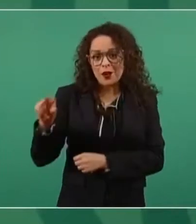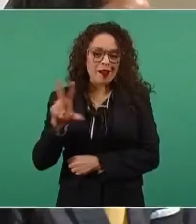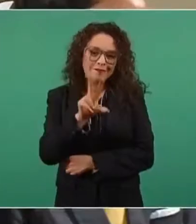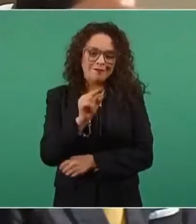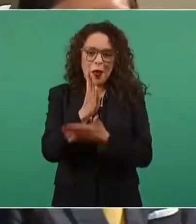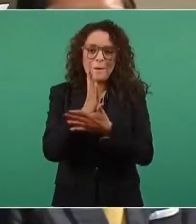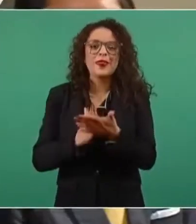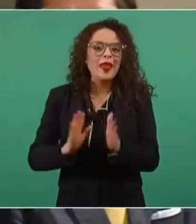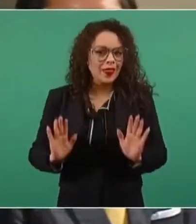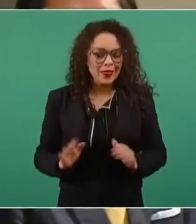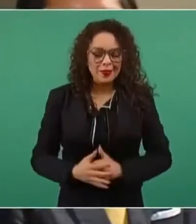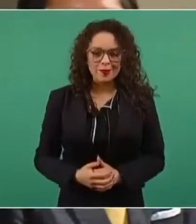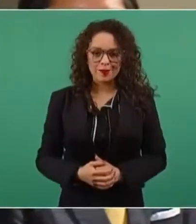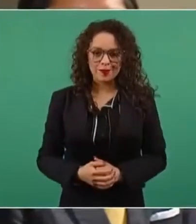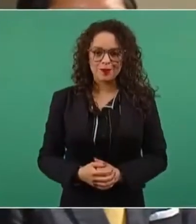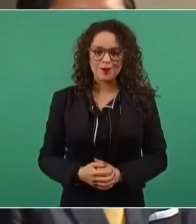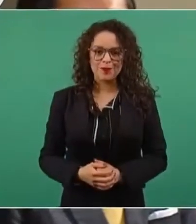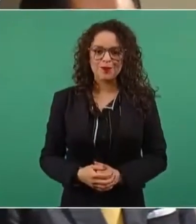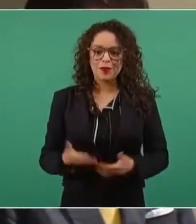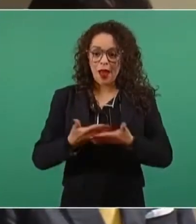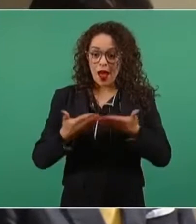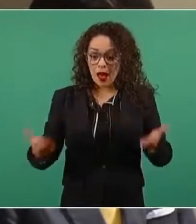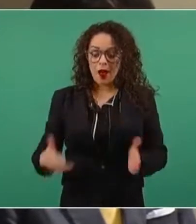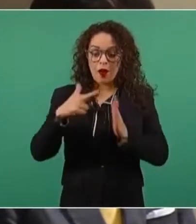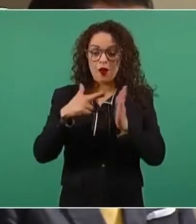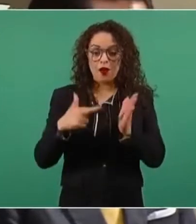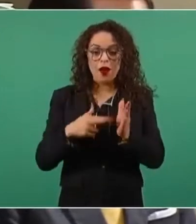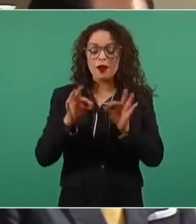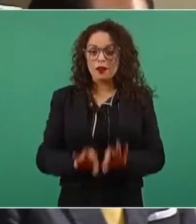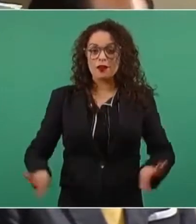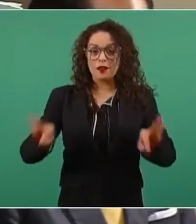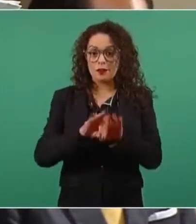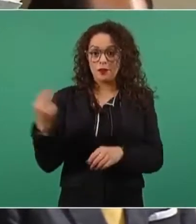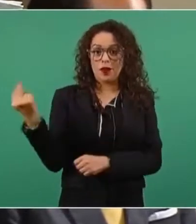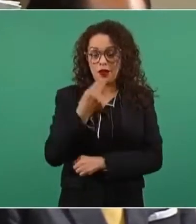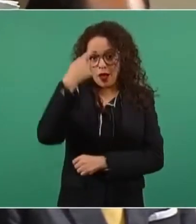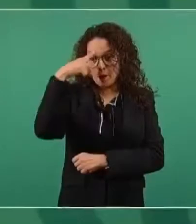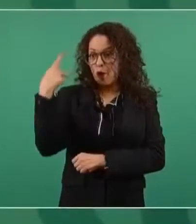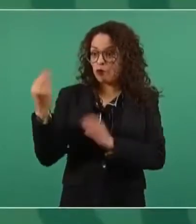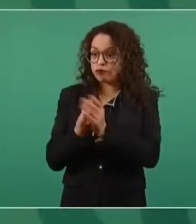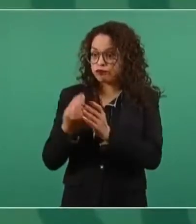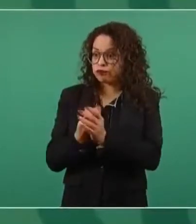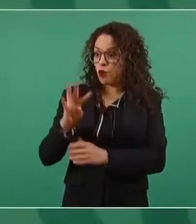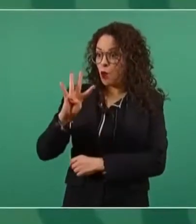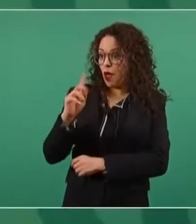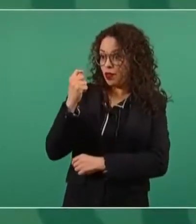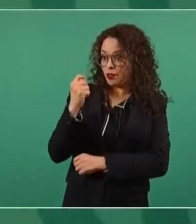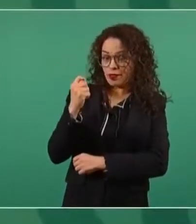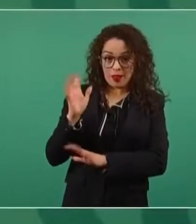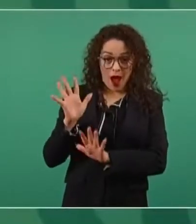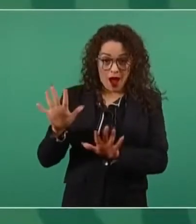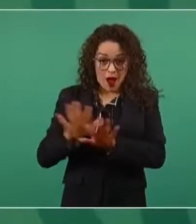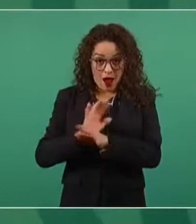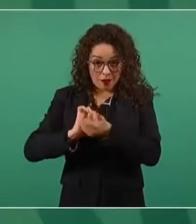¿Hasta el momento logró todas las reformas fundamentales que necesita la Cuarta Transformación? Casi todas.